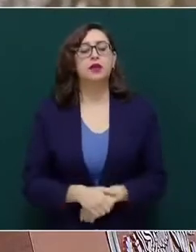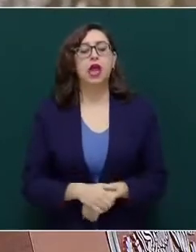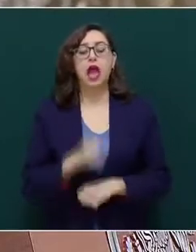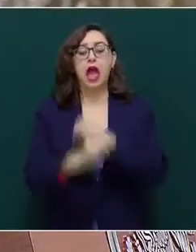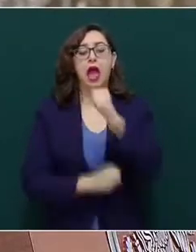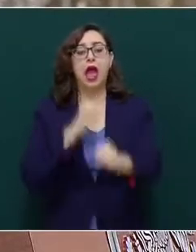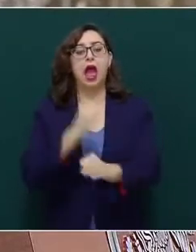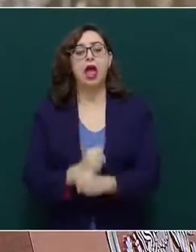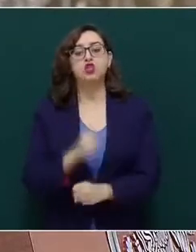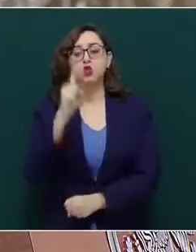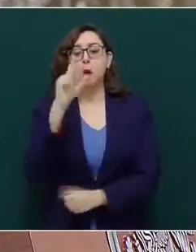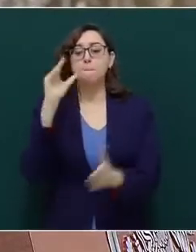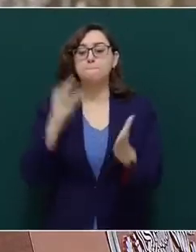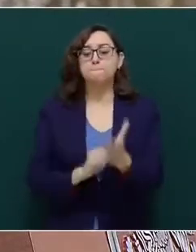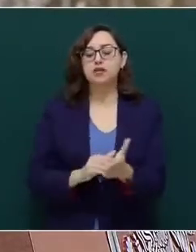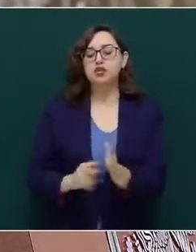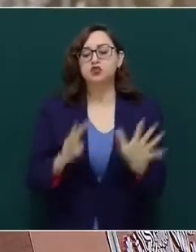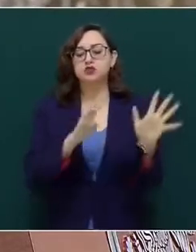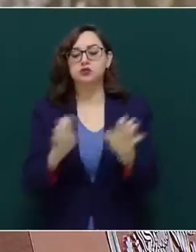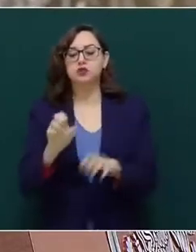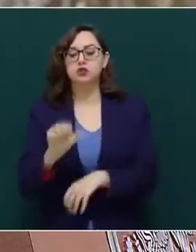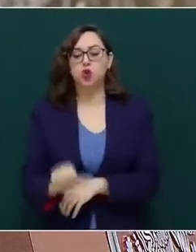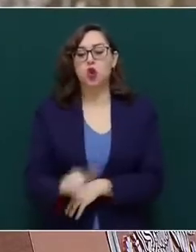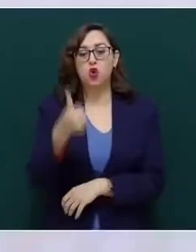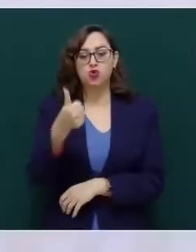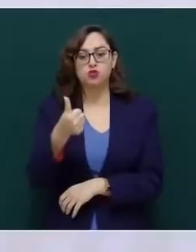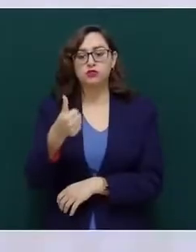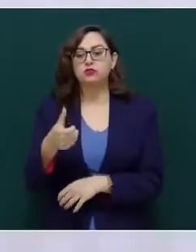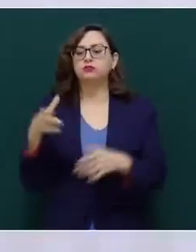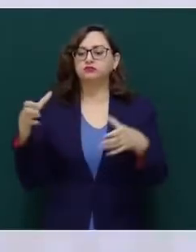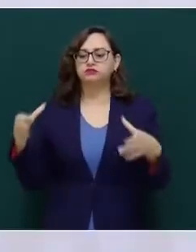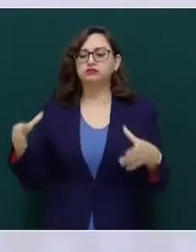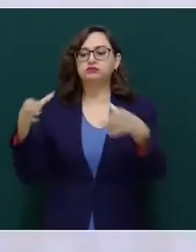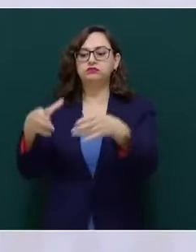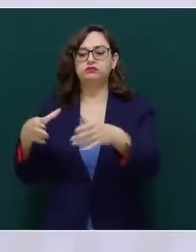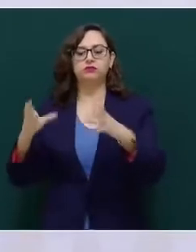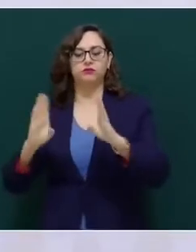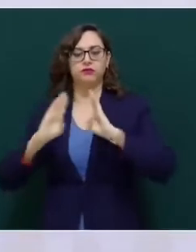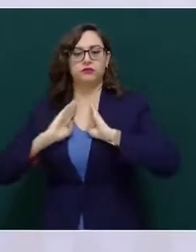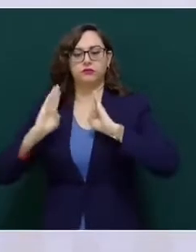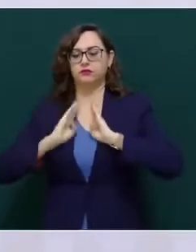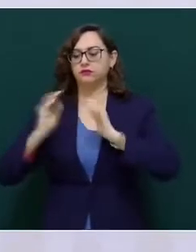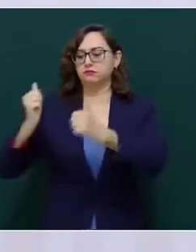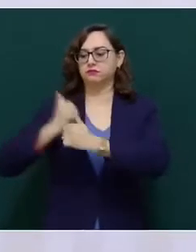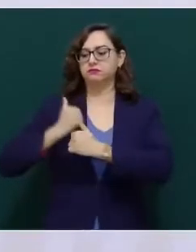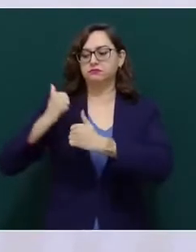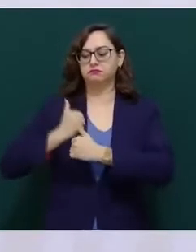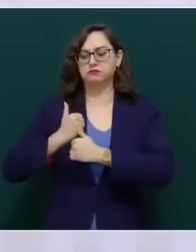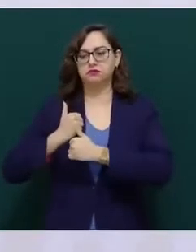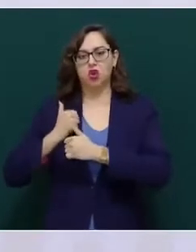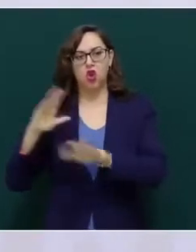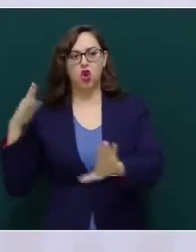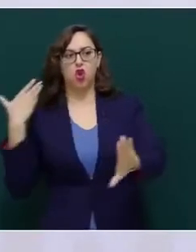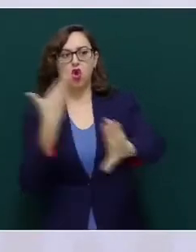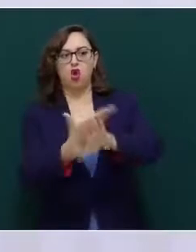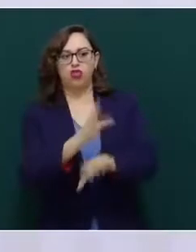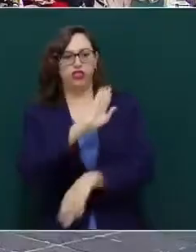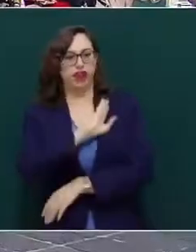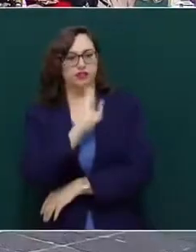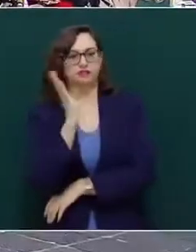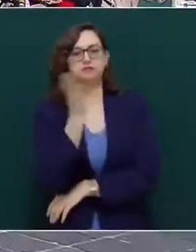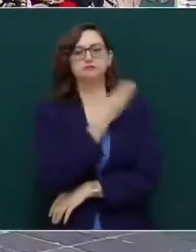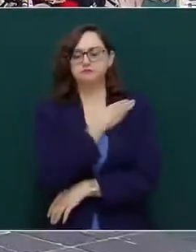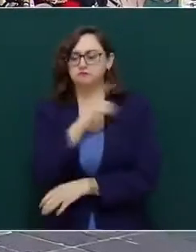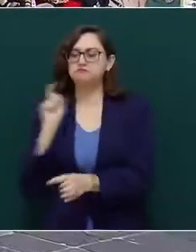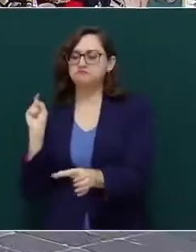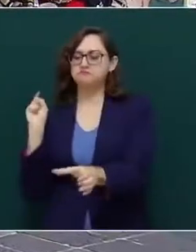ejército anticonstitucionalista, anticolonialista, bajo las órdenes de